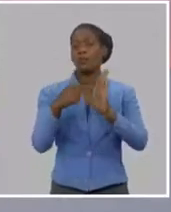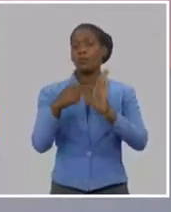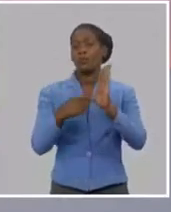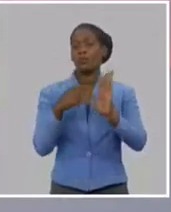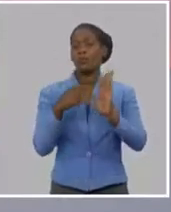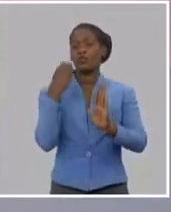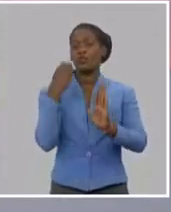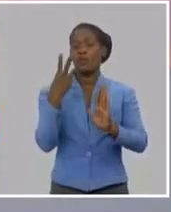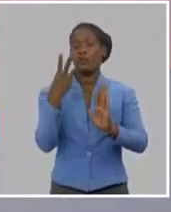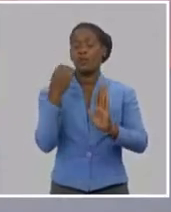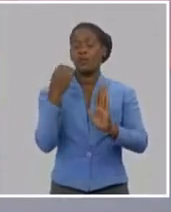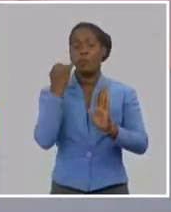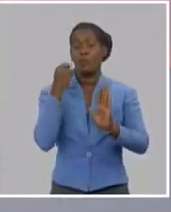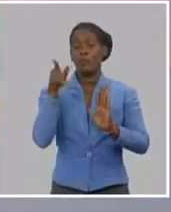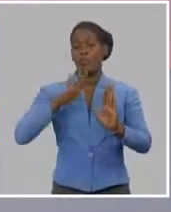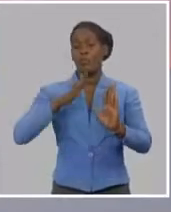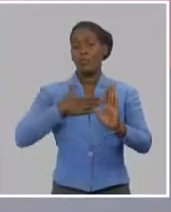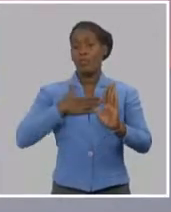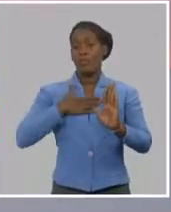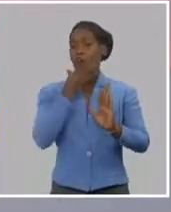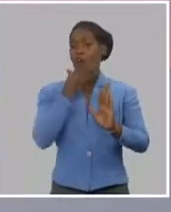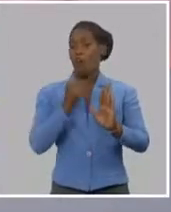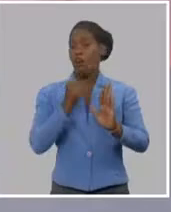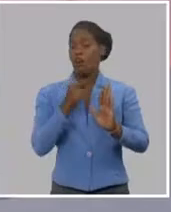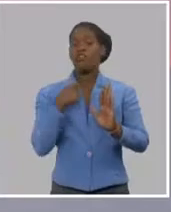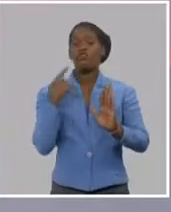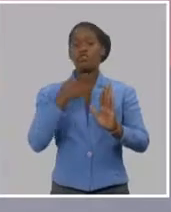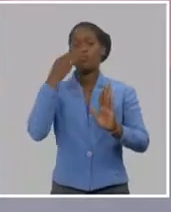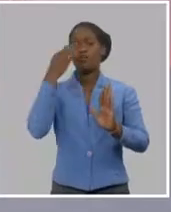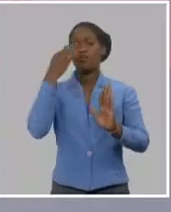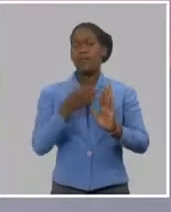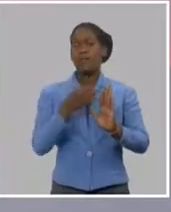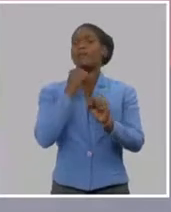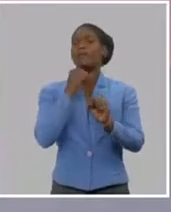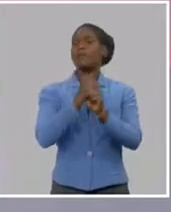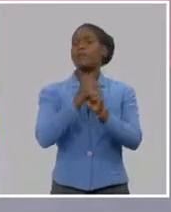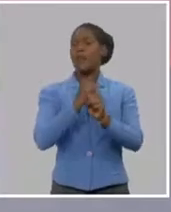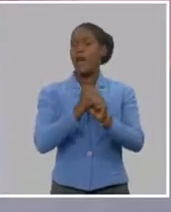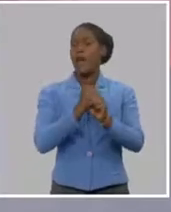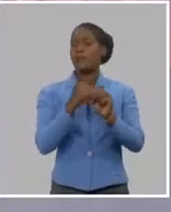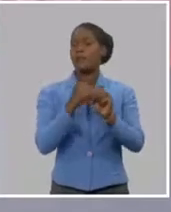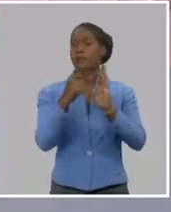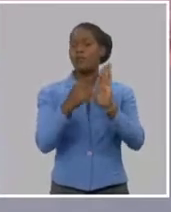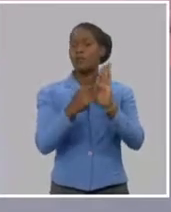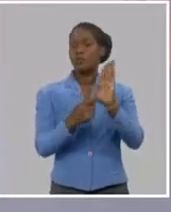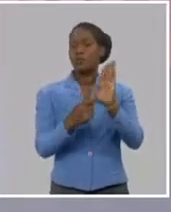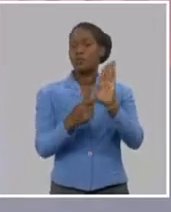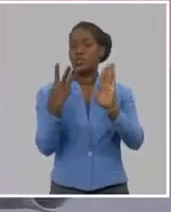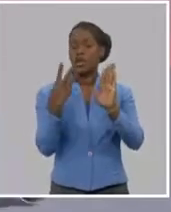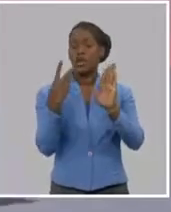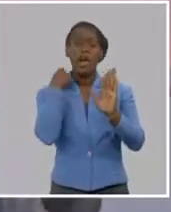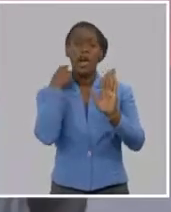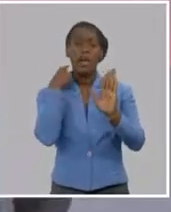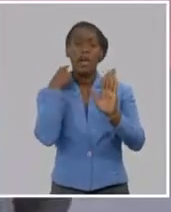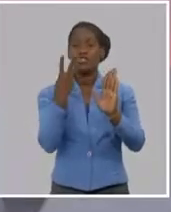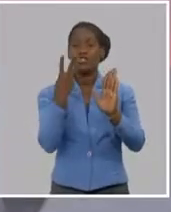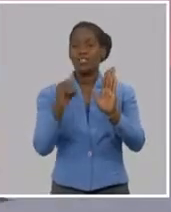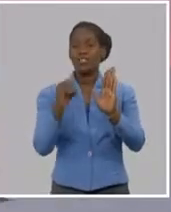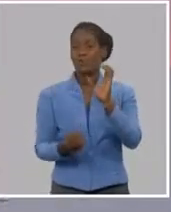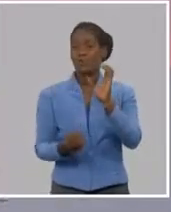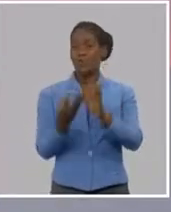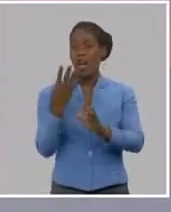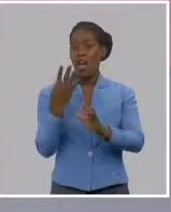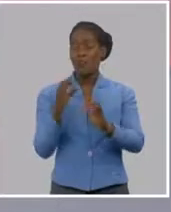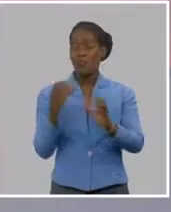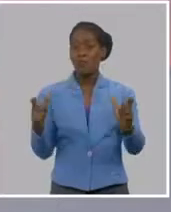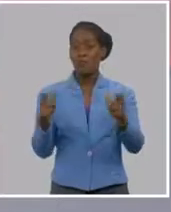Y que hemos tenido presentes de manera transversal a lo largo de estos más de 30 años de trabajo del Movimiento Juvenil